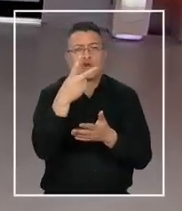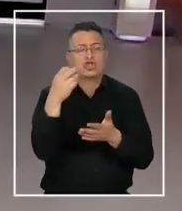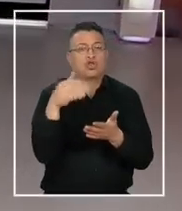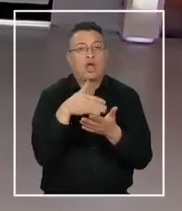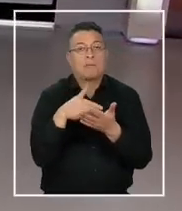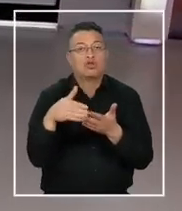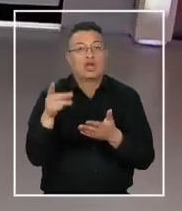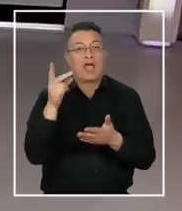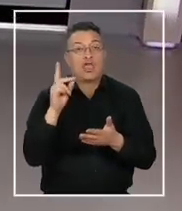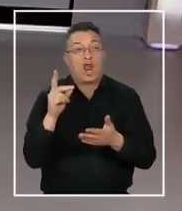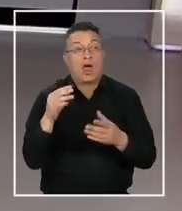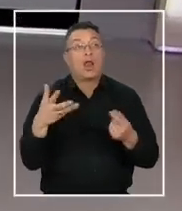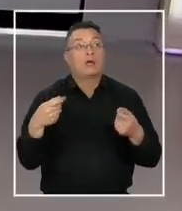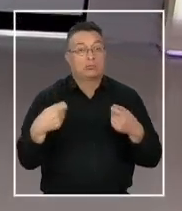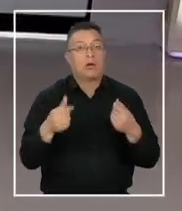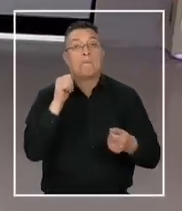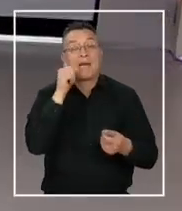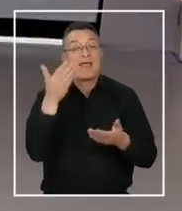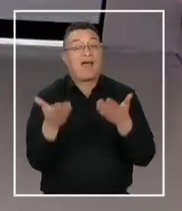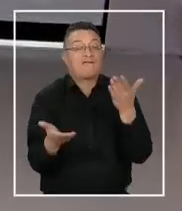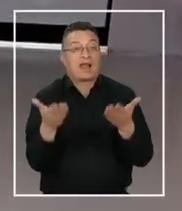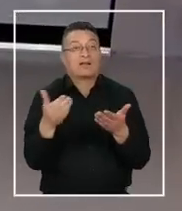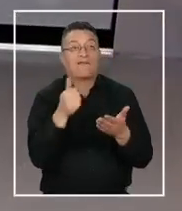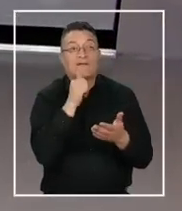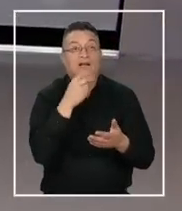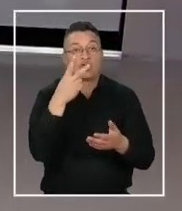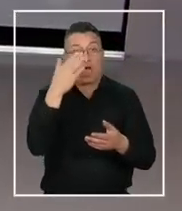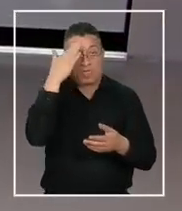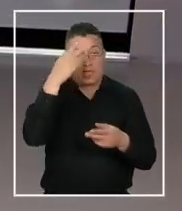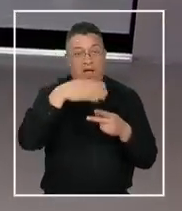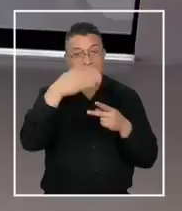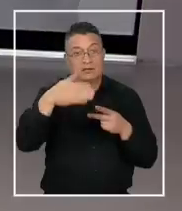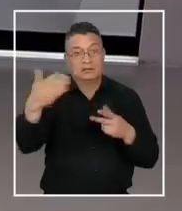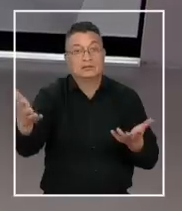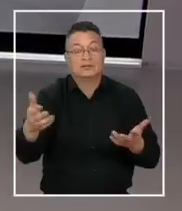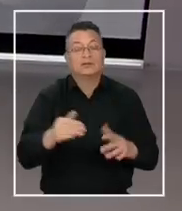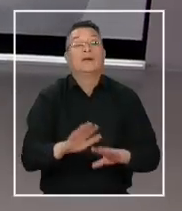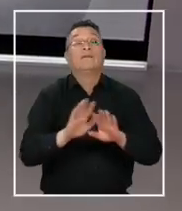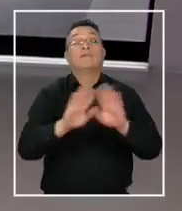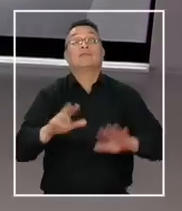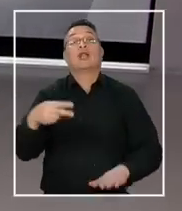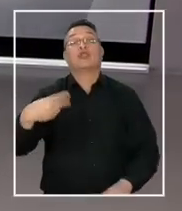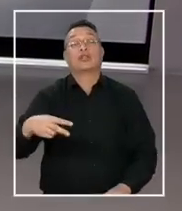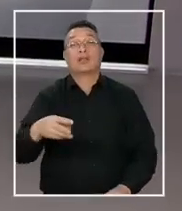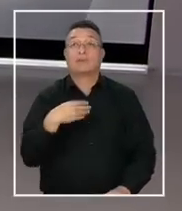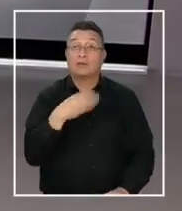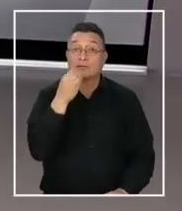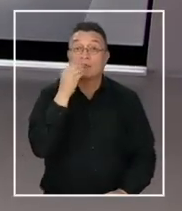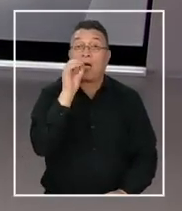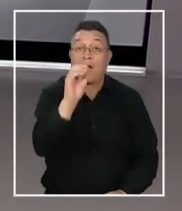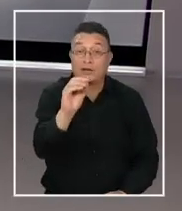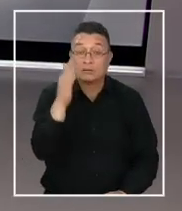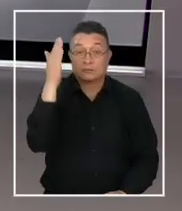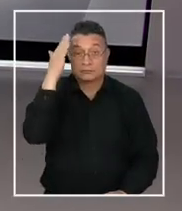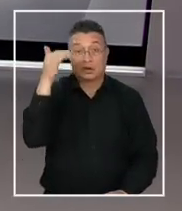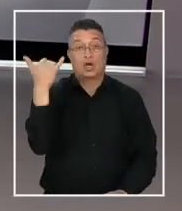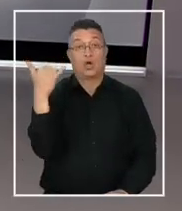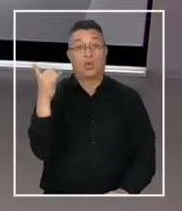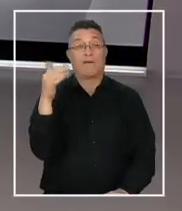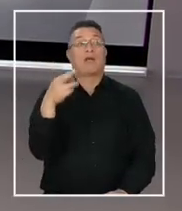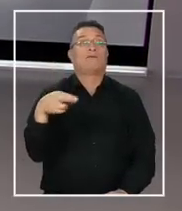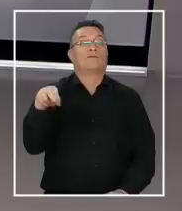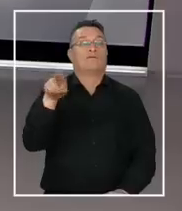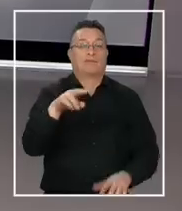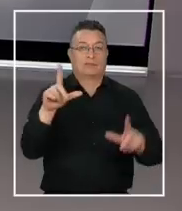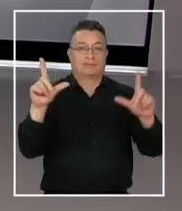en el primer día cerrado. Vamos a ver el balance mañana. quedan dos todavía, completo. Termina las noticias, pero antes de despedirnos recordamos que este jueves regreso